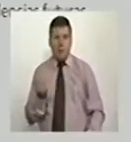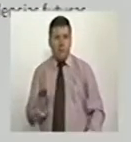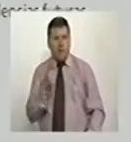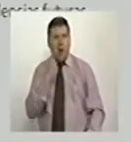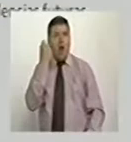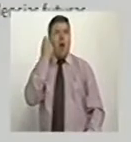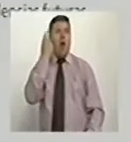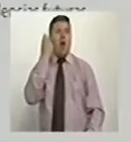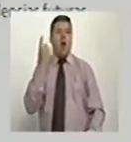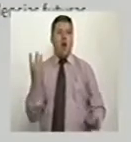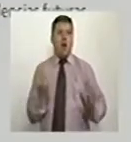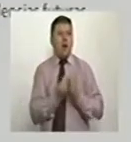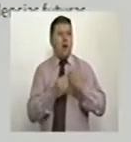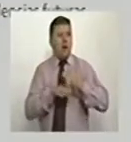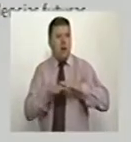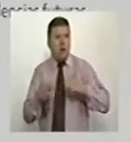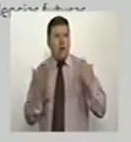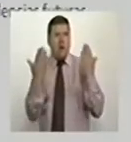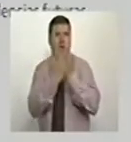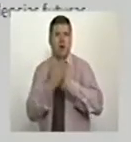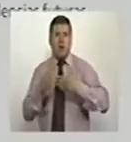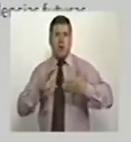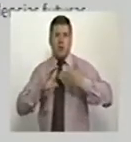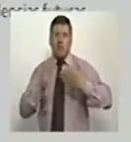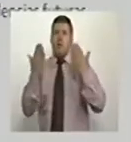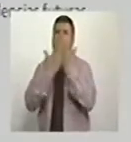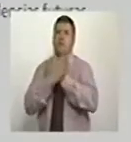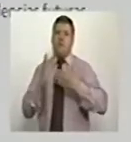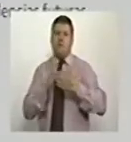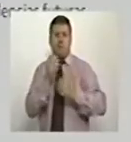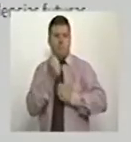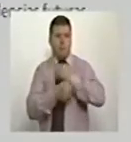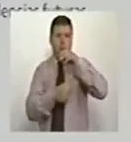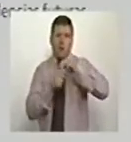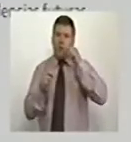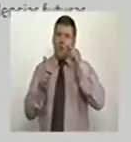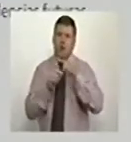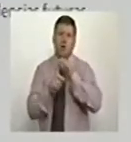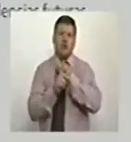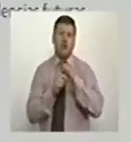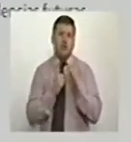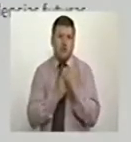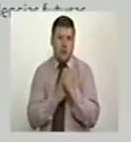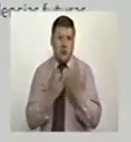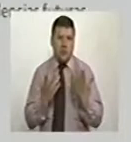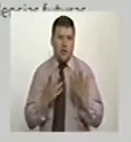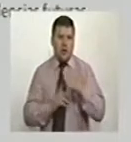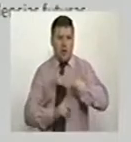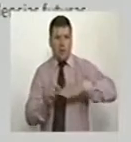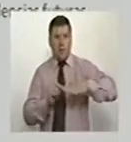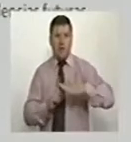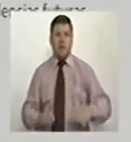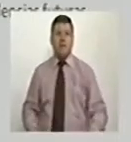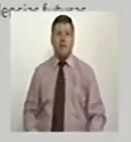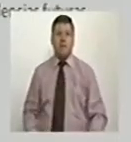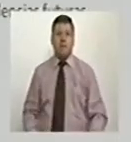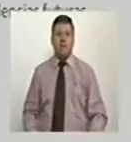entender las causas de los cambios climáticos, económicos, sociales y ambientales.